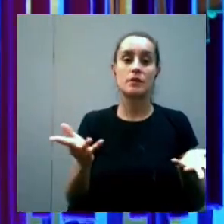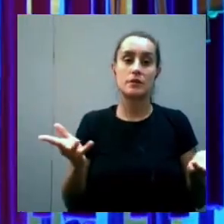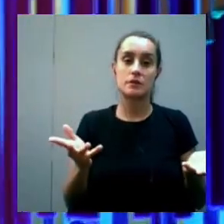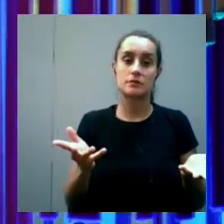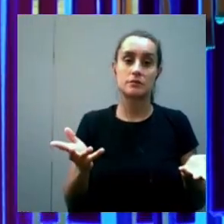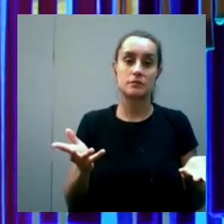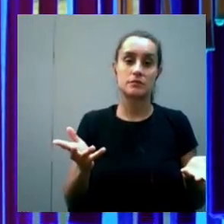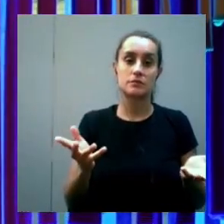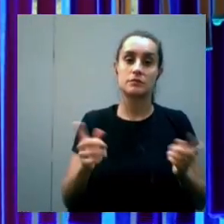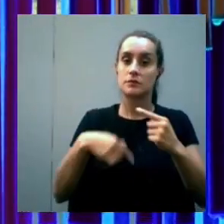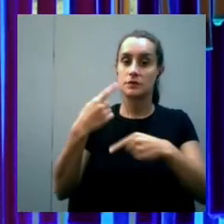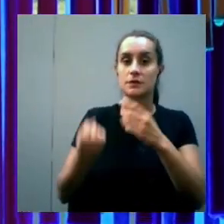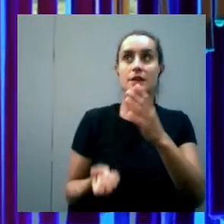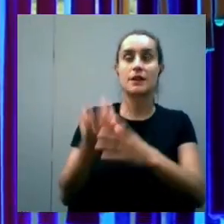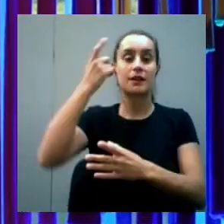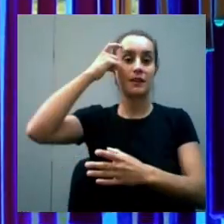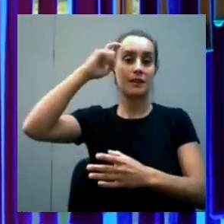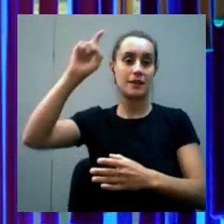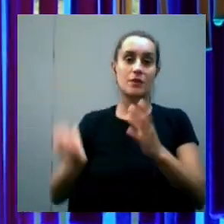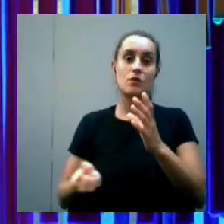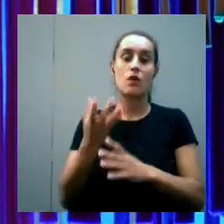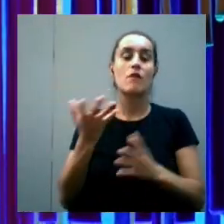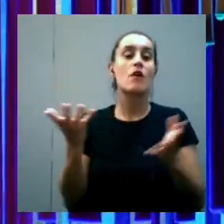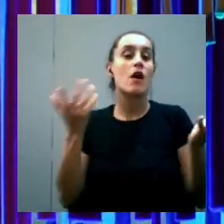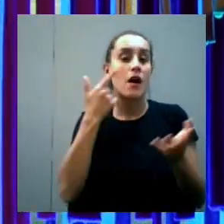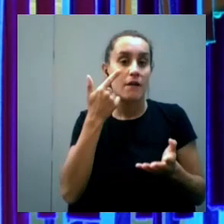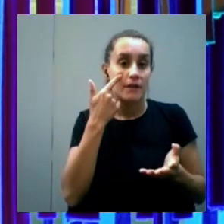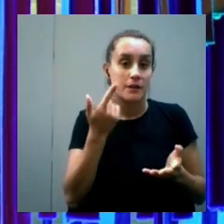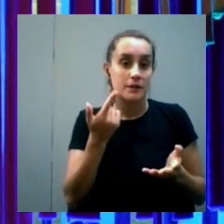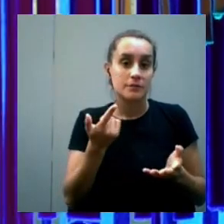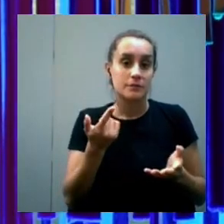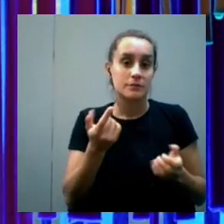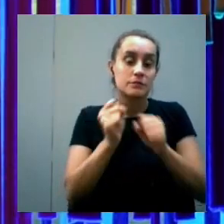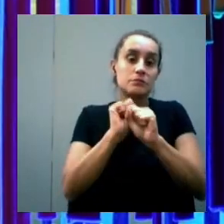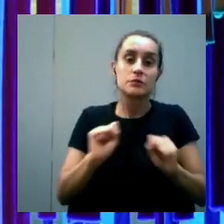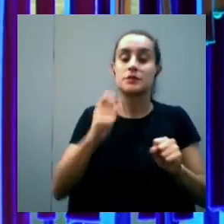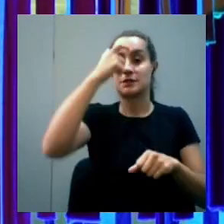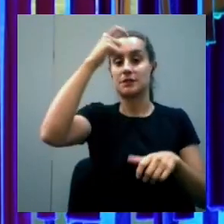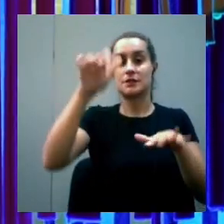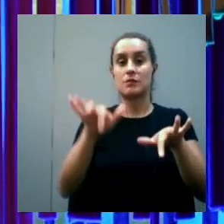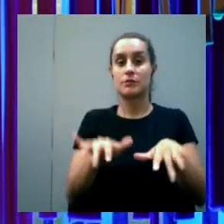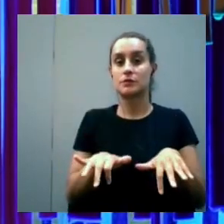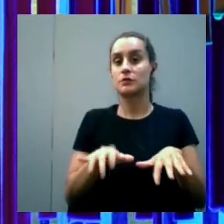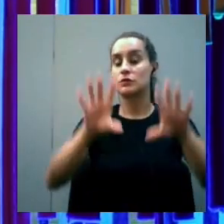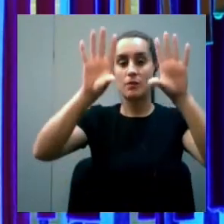creatividad metida en esto para tratar de llevar la ciencia de la computación a todos los jóvenes